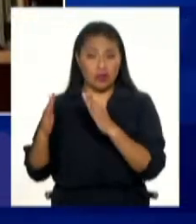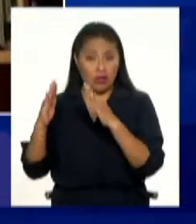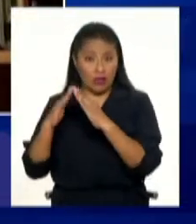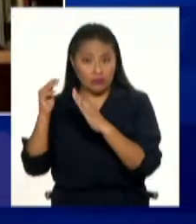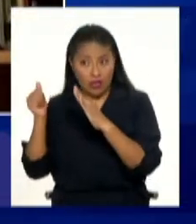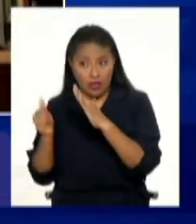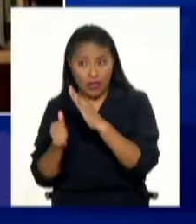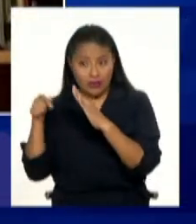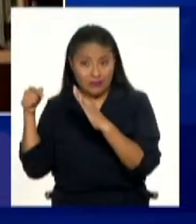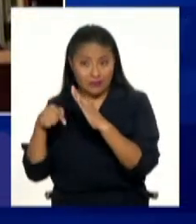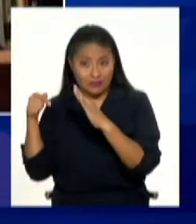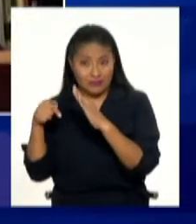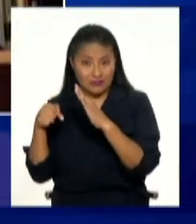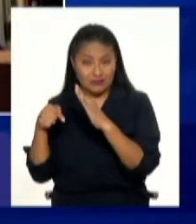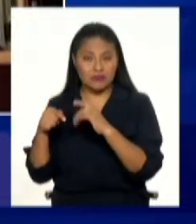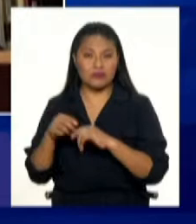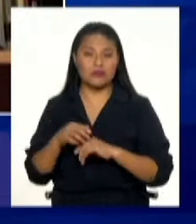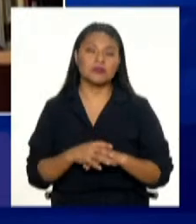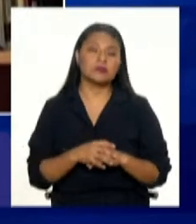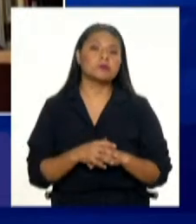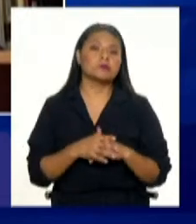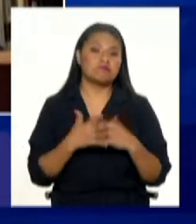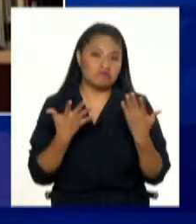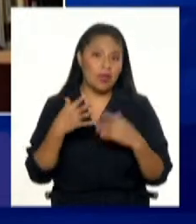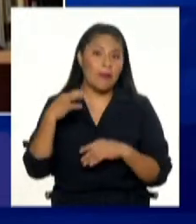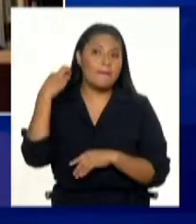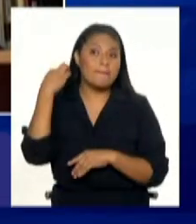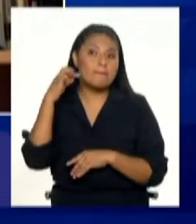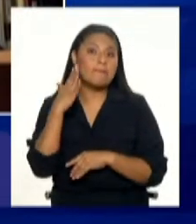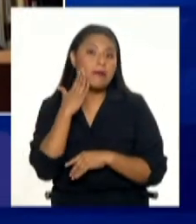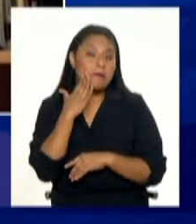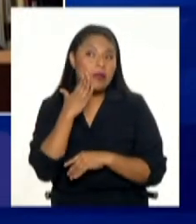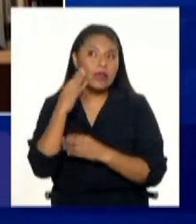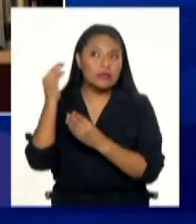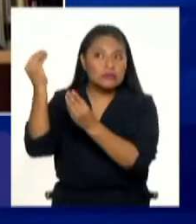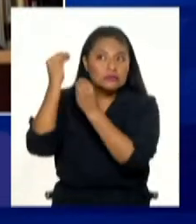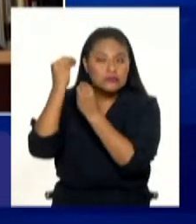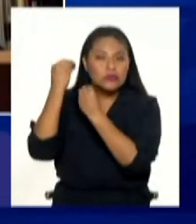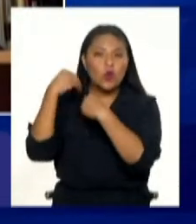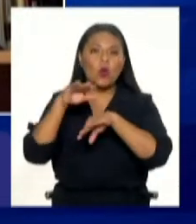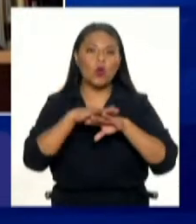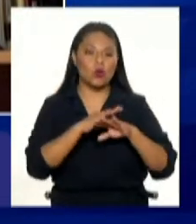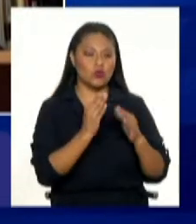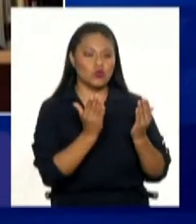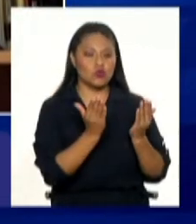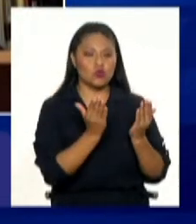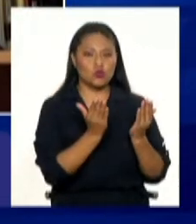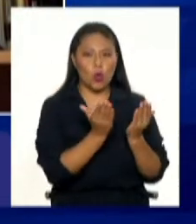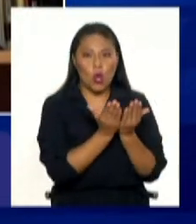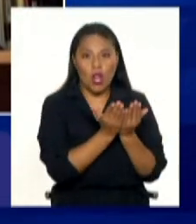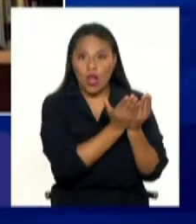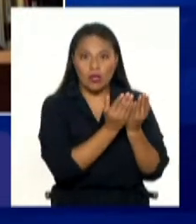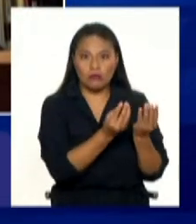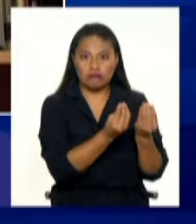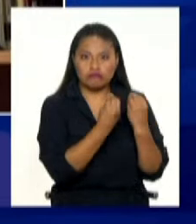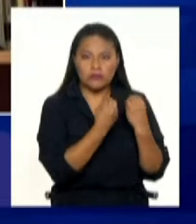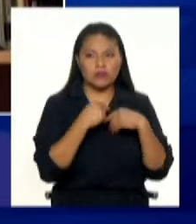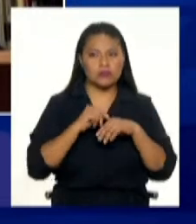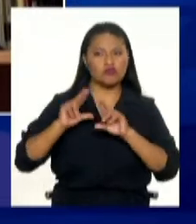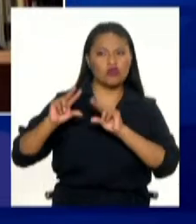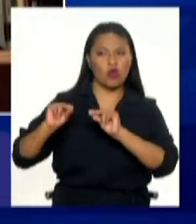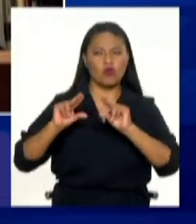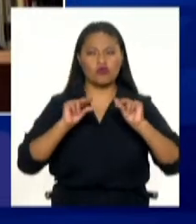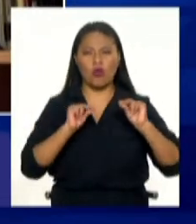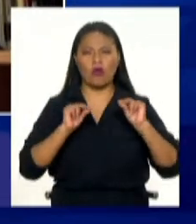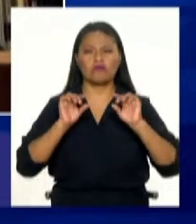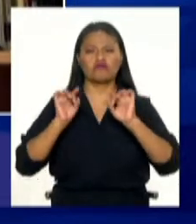Bueno, sí. Eso viene en muchos casos de la casa, en muchos casos de la escuela. Son los espacios en donde se